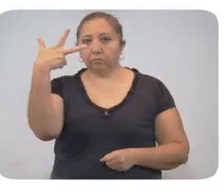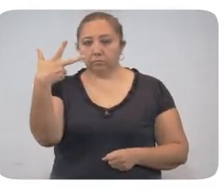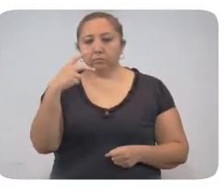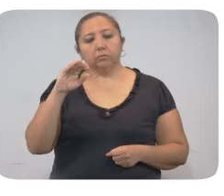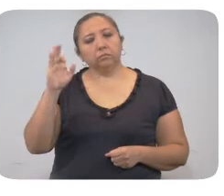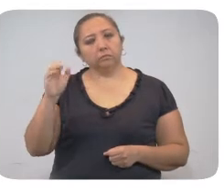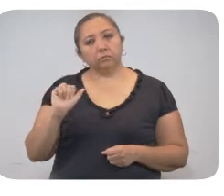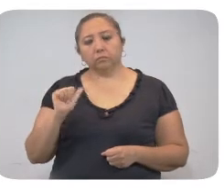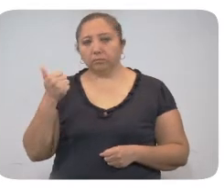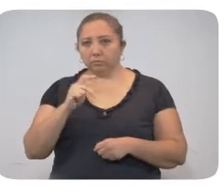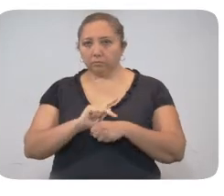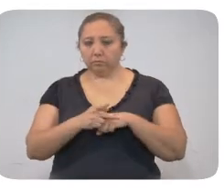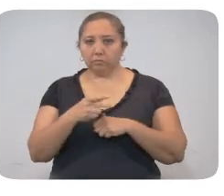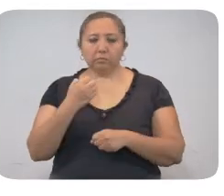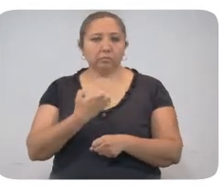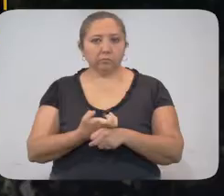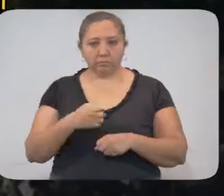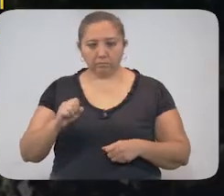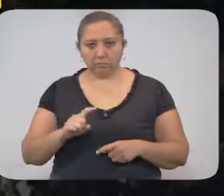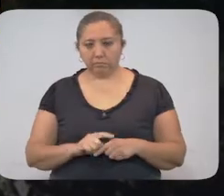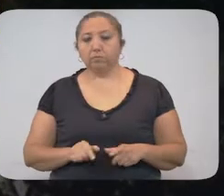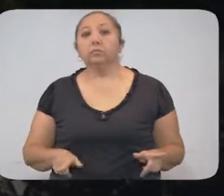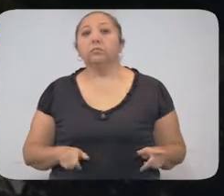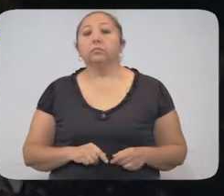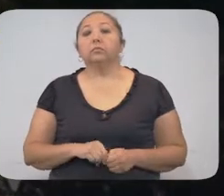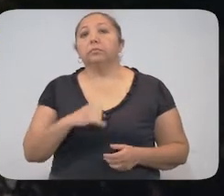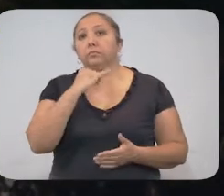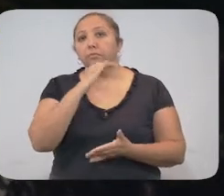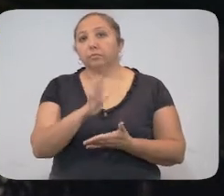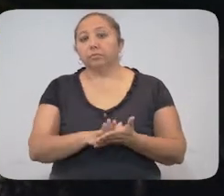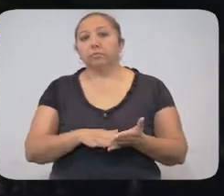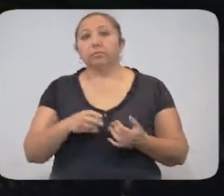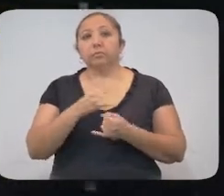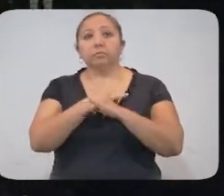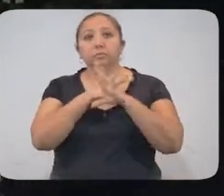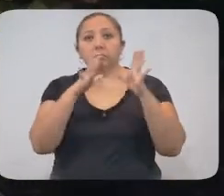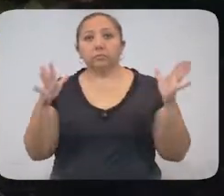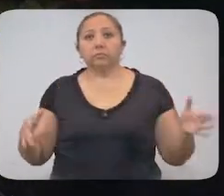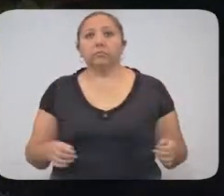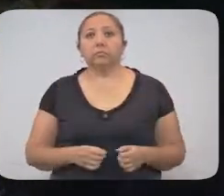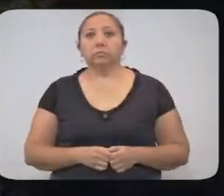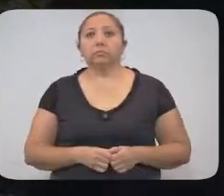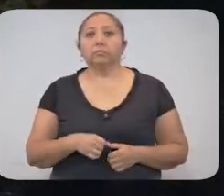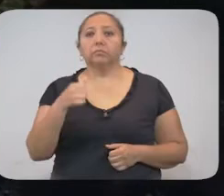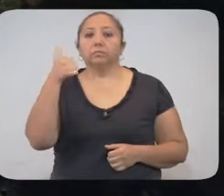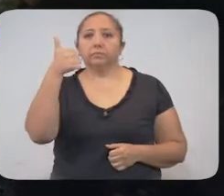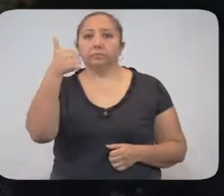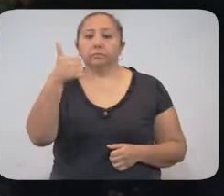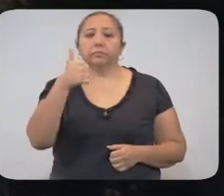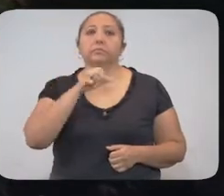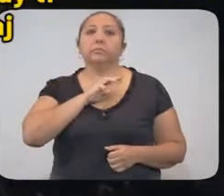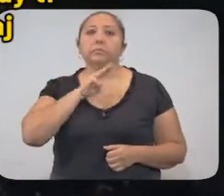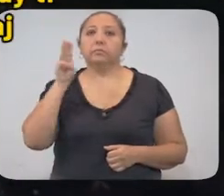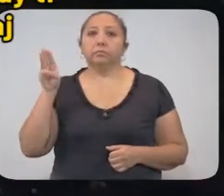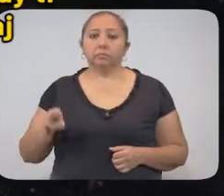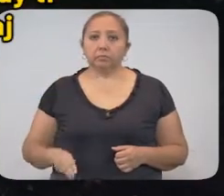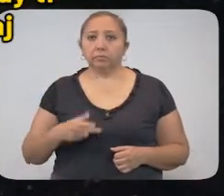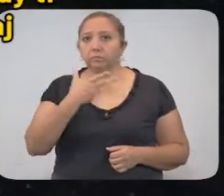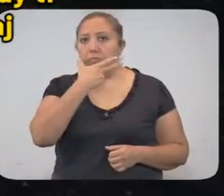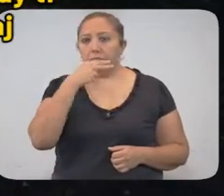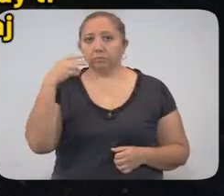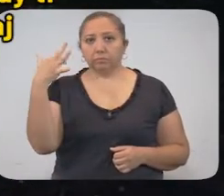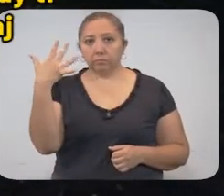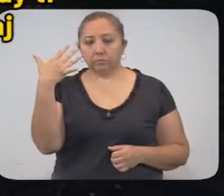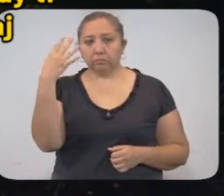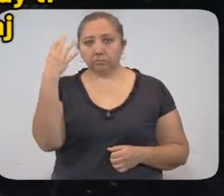cuales son de otro país u otro estado. Lamentablemente, en este parte médico informamos de 6 fallecimientos. Hombre de